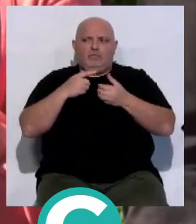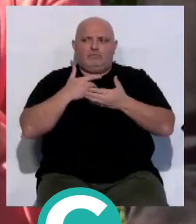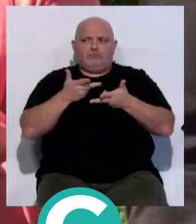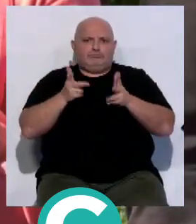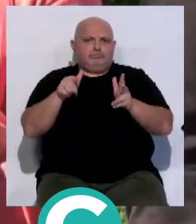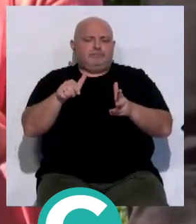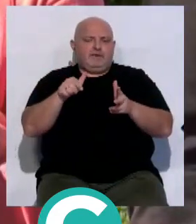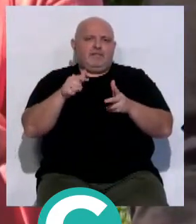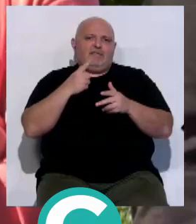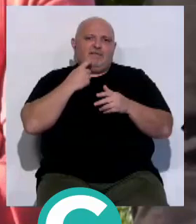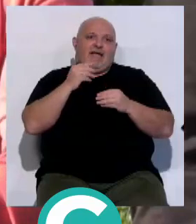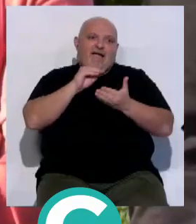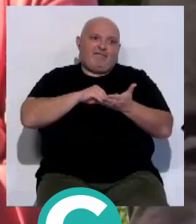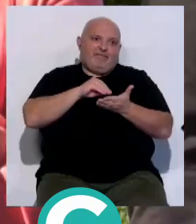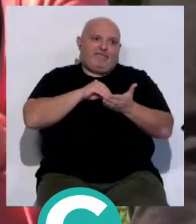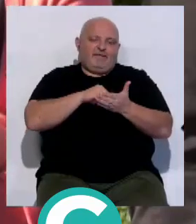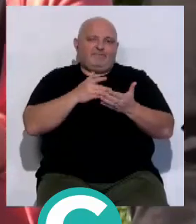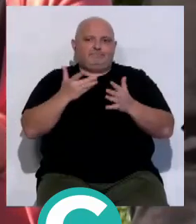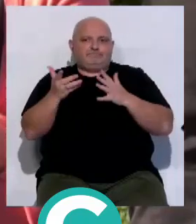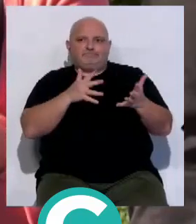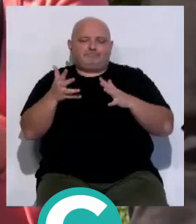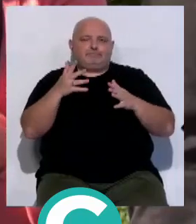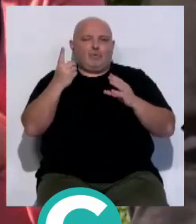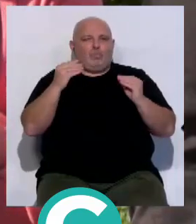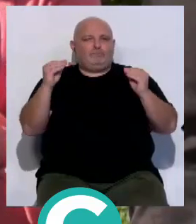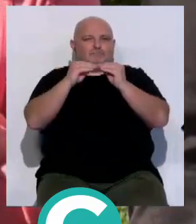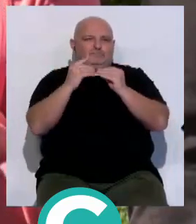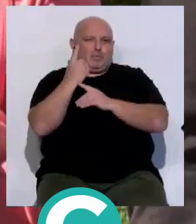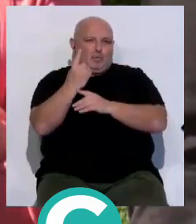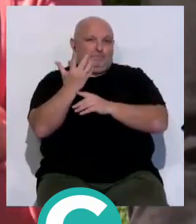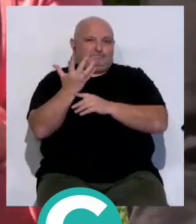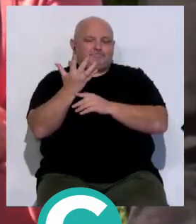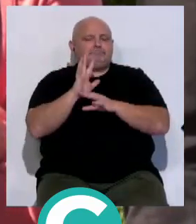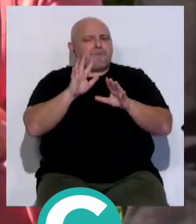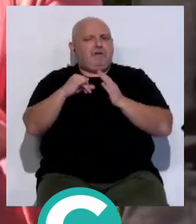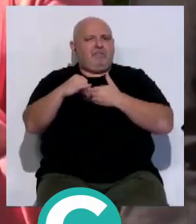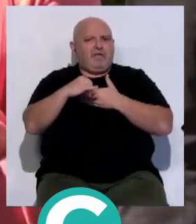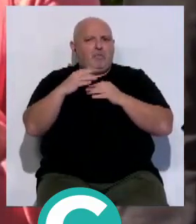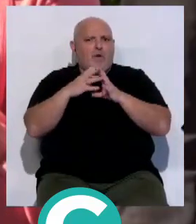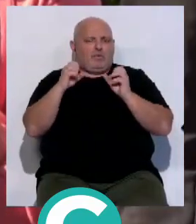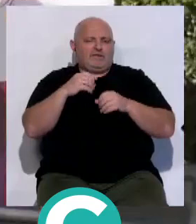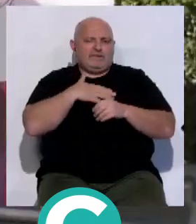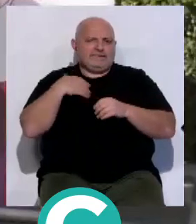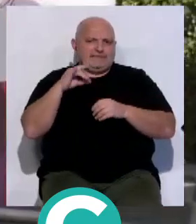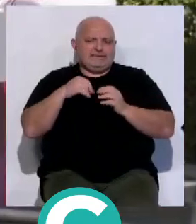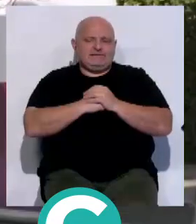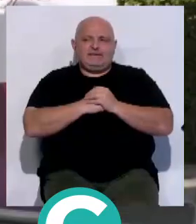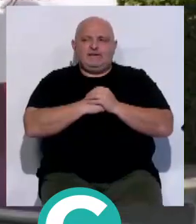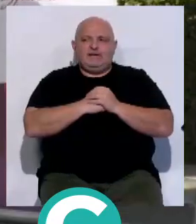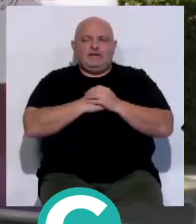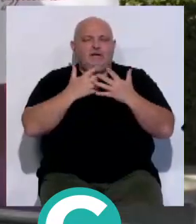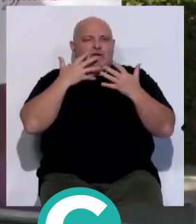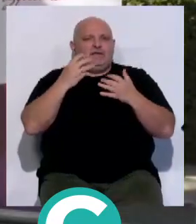Entonces, bueno, eso dificulta más a la hora de llegar a un denominador común, pero yo creo que estamos cerquita del acuerdo, sinceramente. Por otro lado,